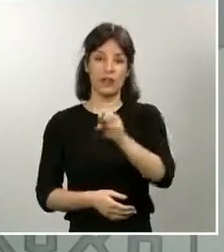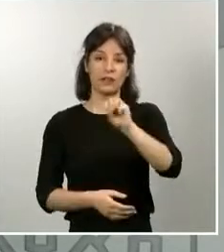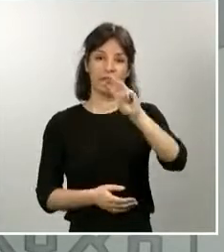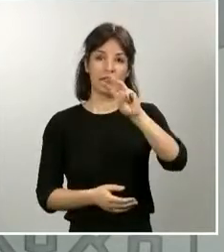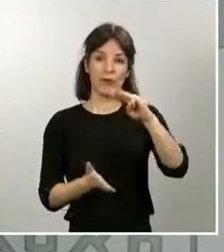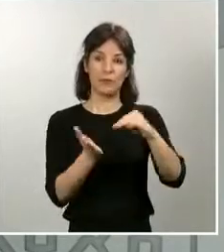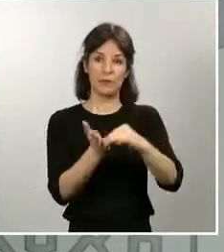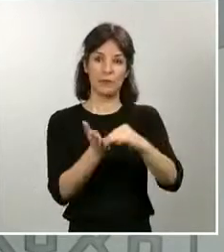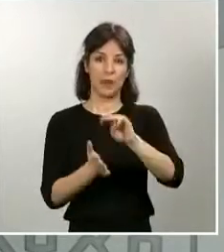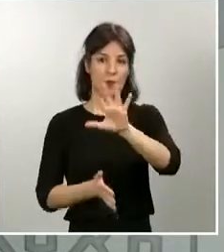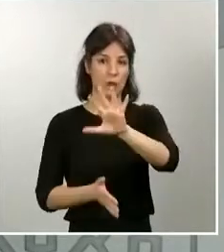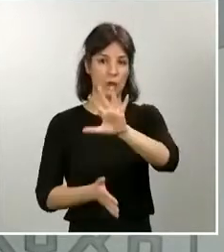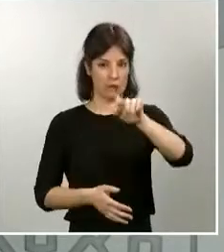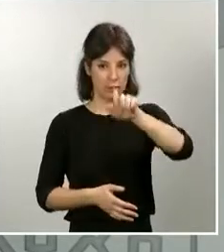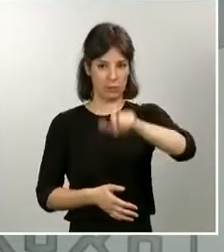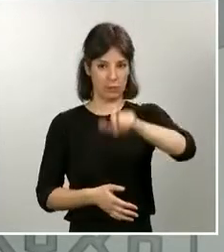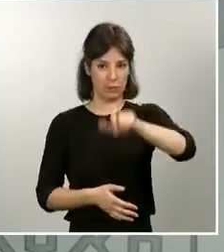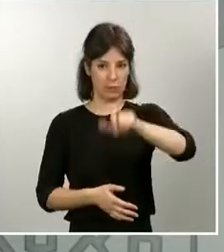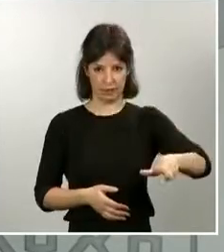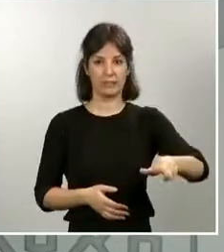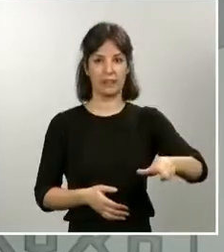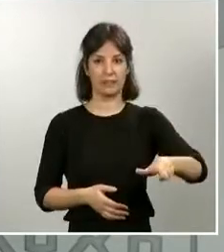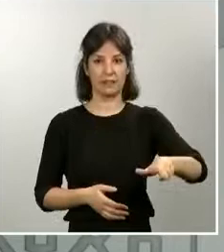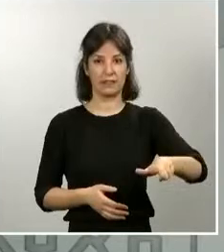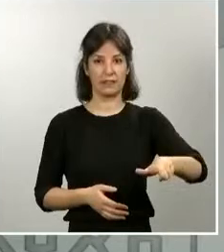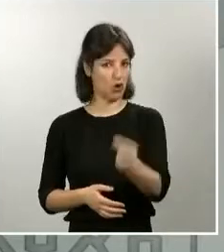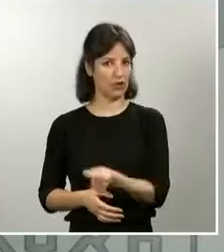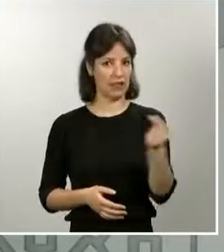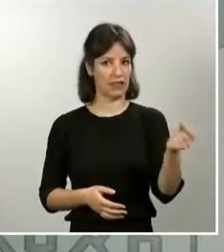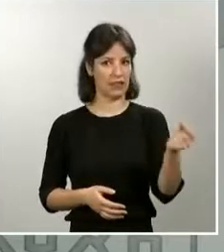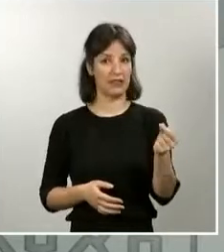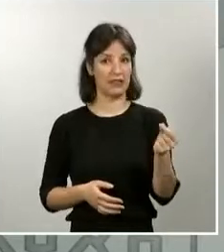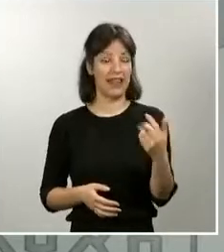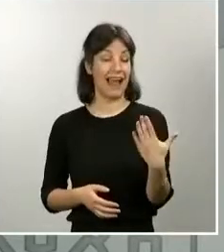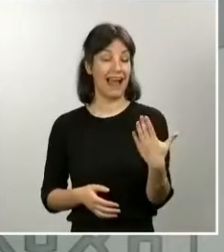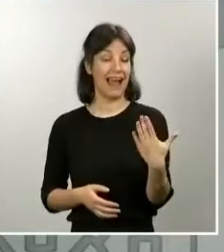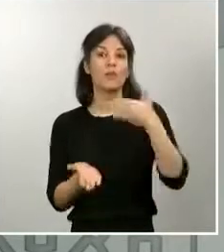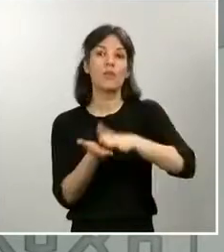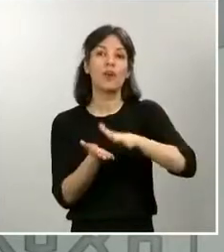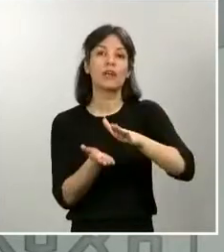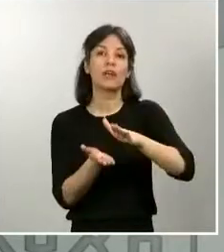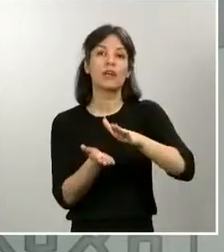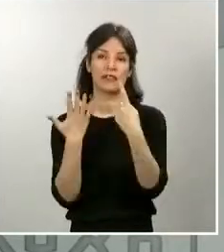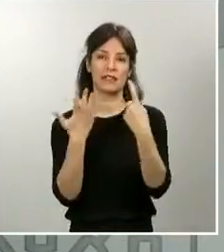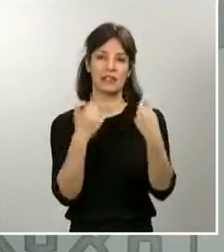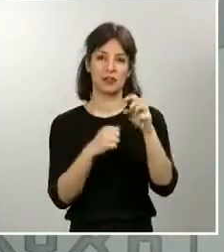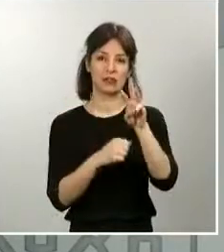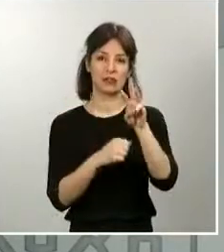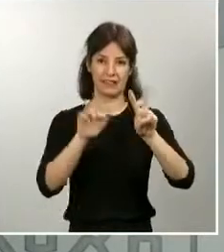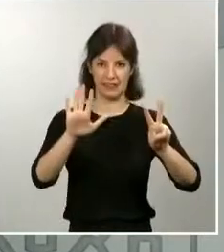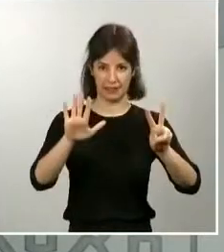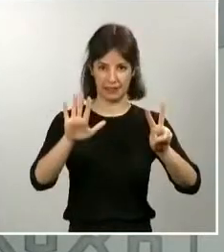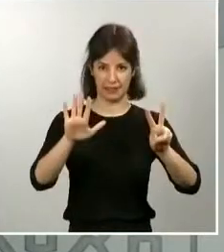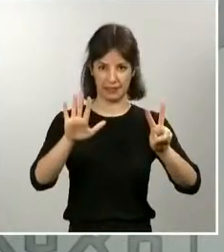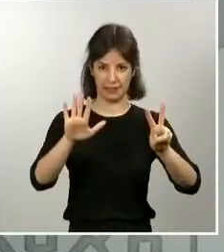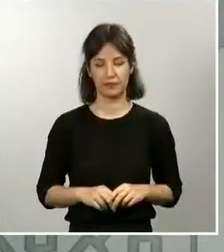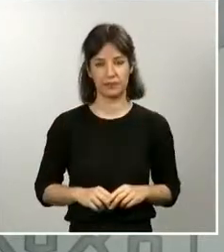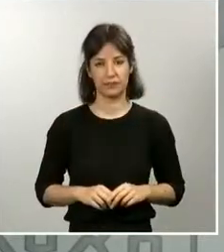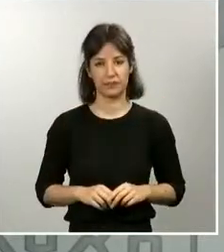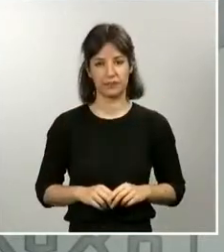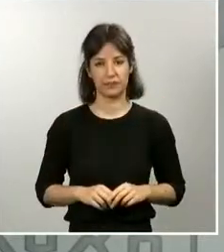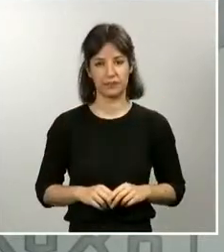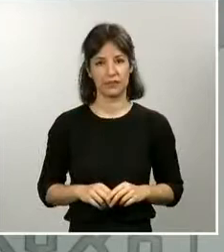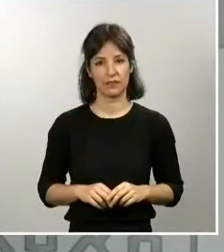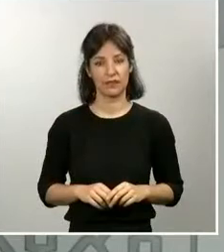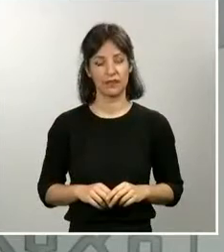de total y los fallecidos en el día de ayer fueron 637. Y por último, decir